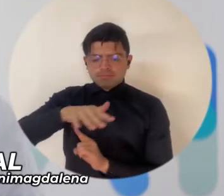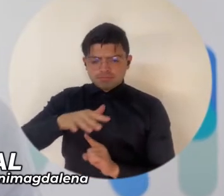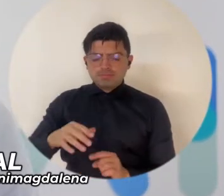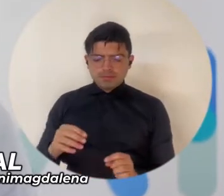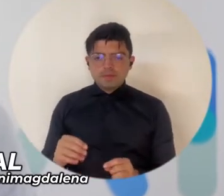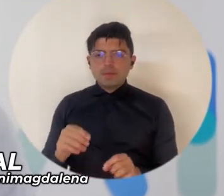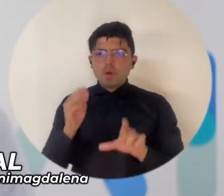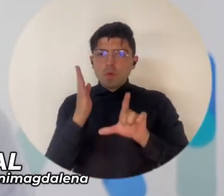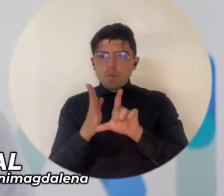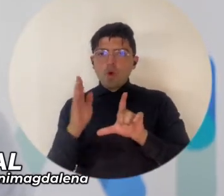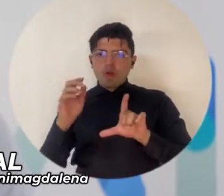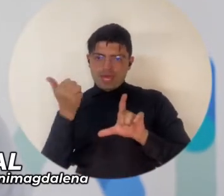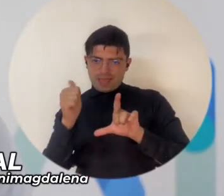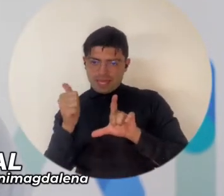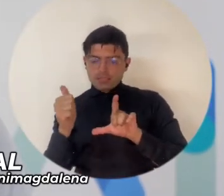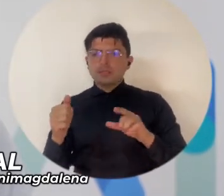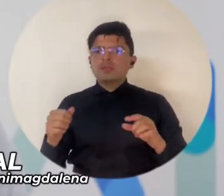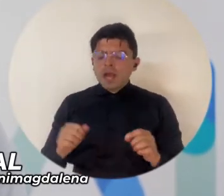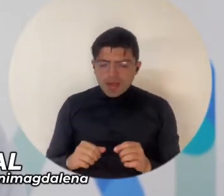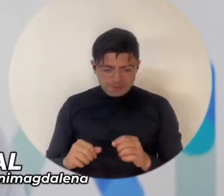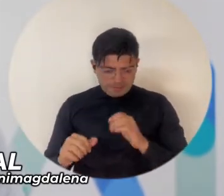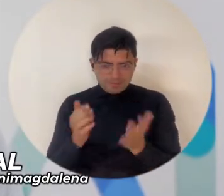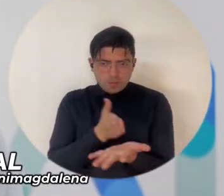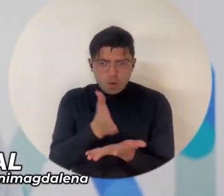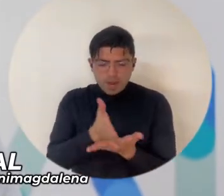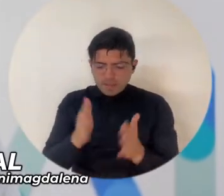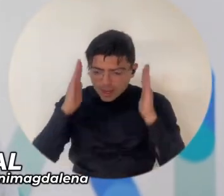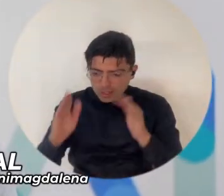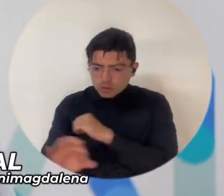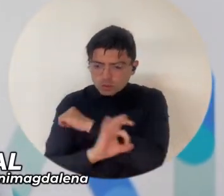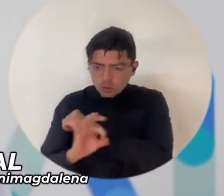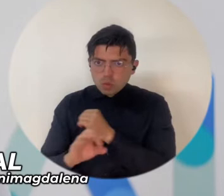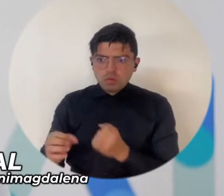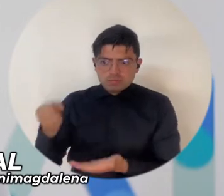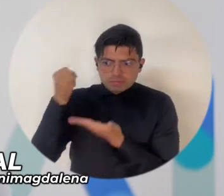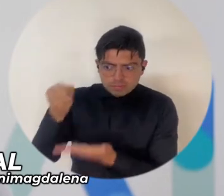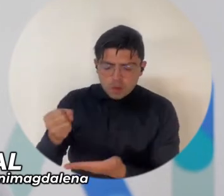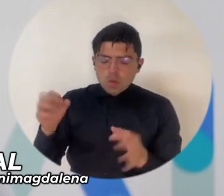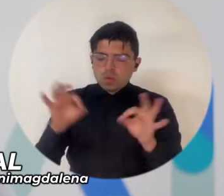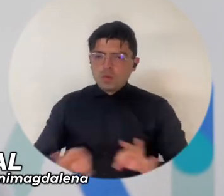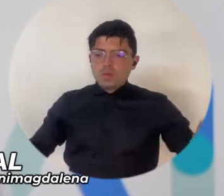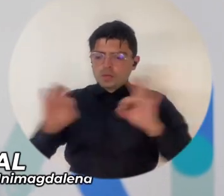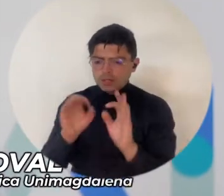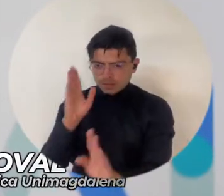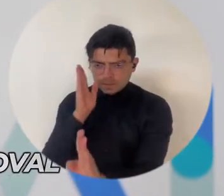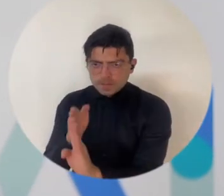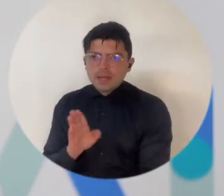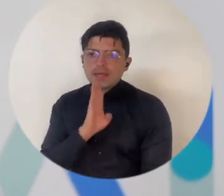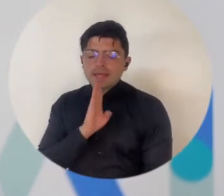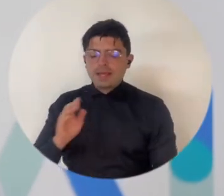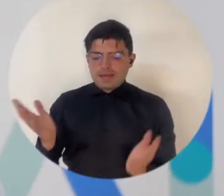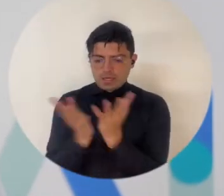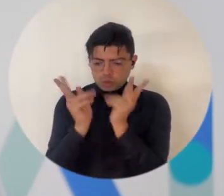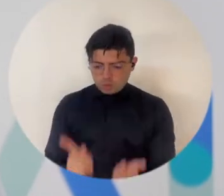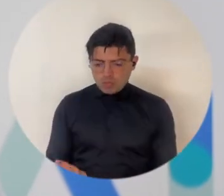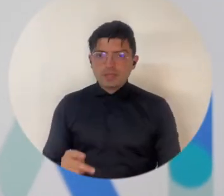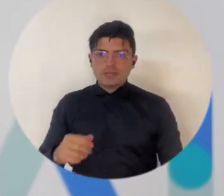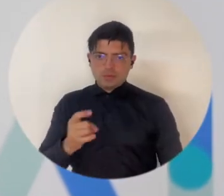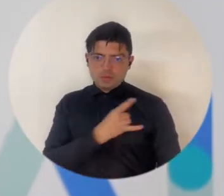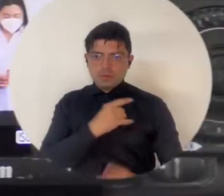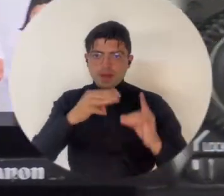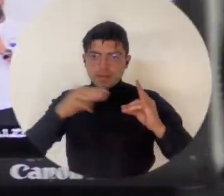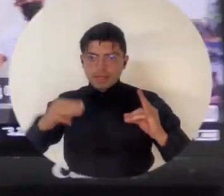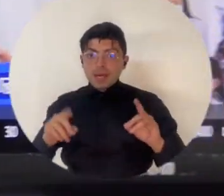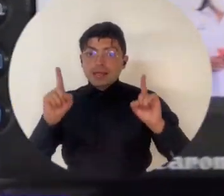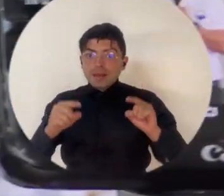10, el Programa de Atención Psicológica ha dispuesto de un recurso valioso dirigido a los estudiantes de la Universidad del Magdalena y a